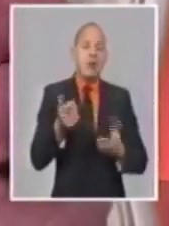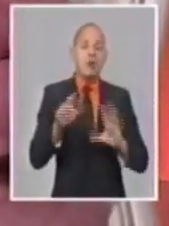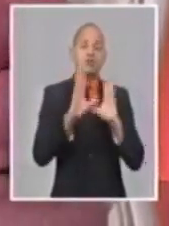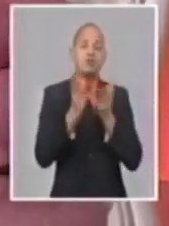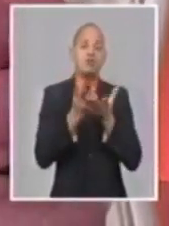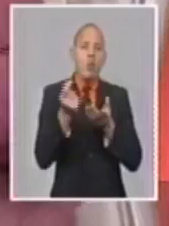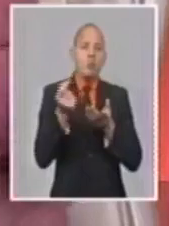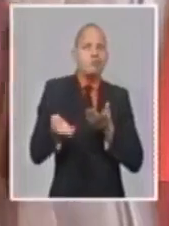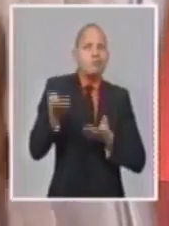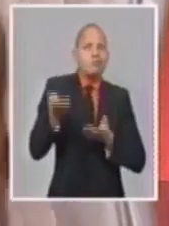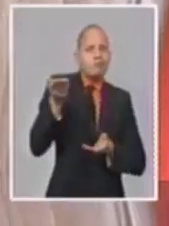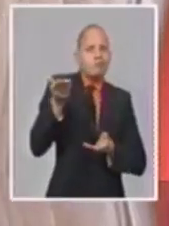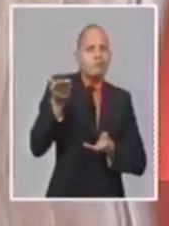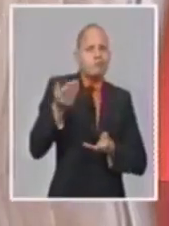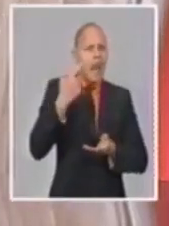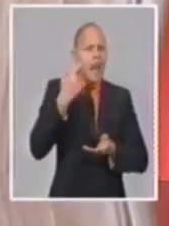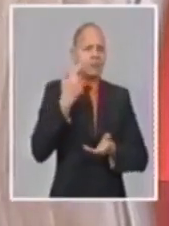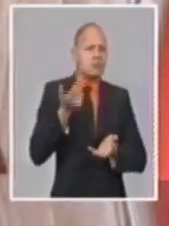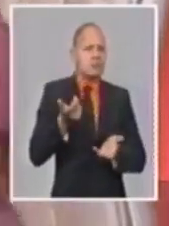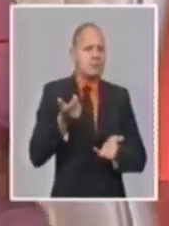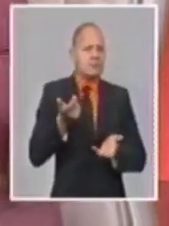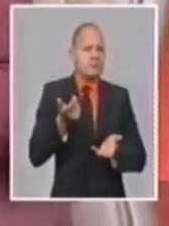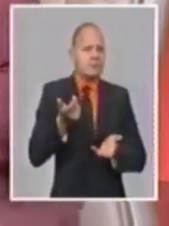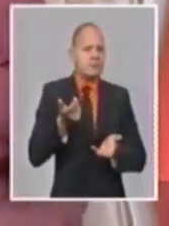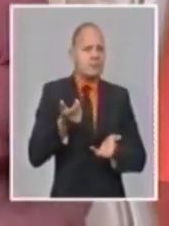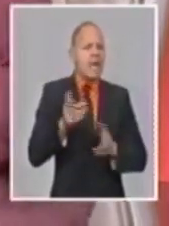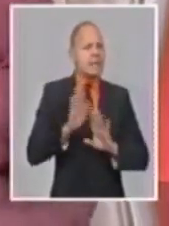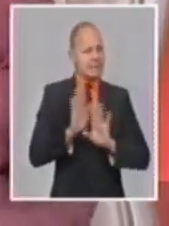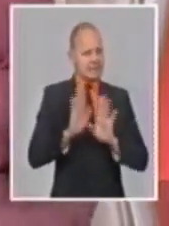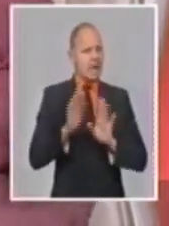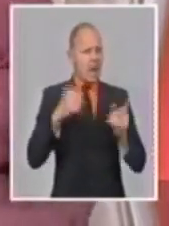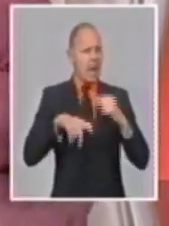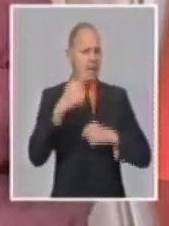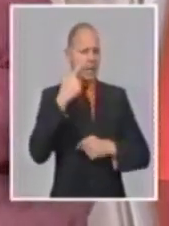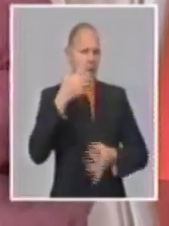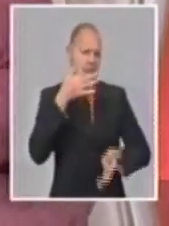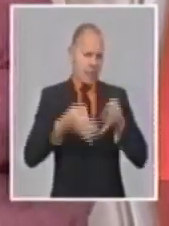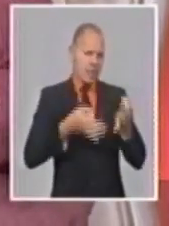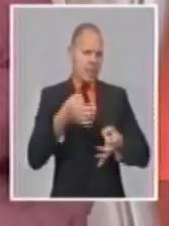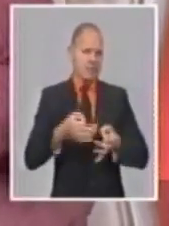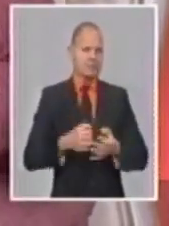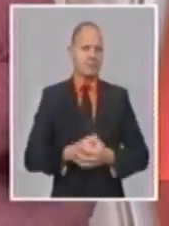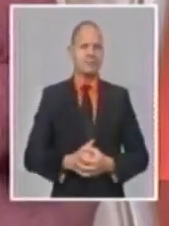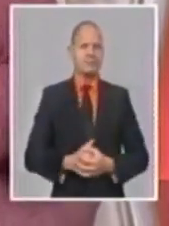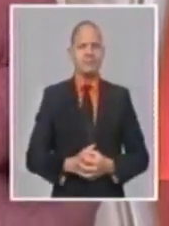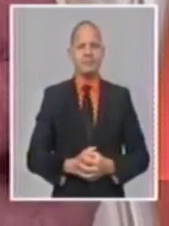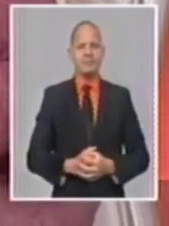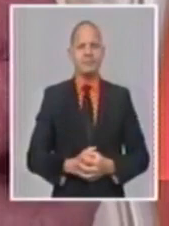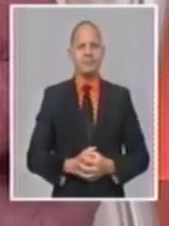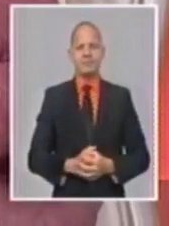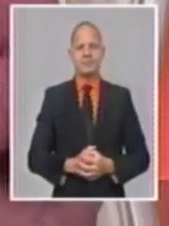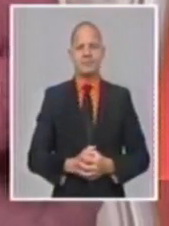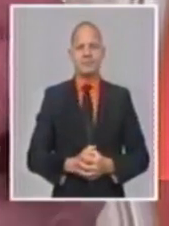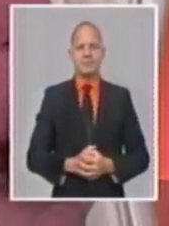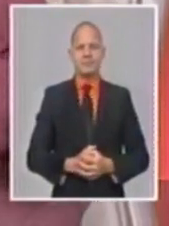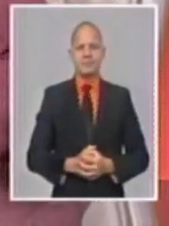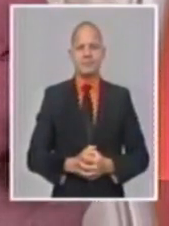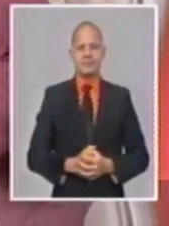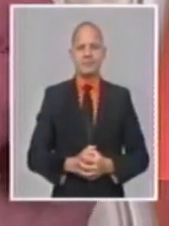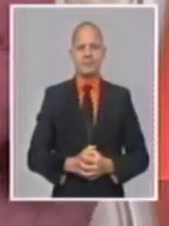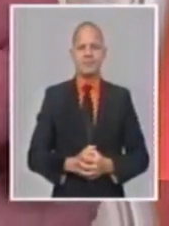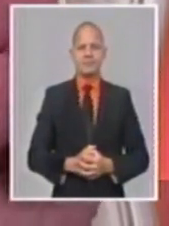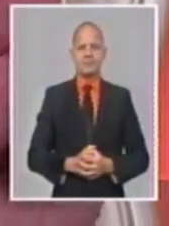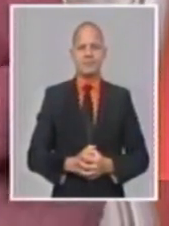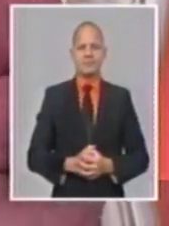Incluso se corre ese incremento. Y donde hemos parado o